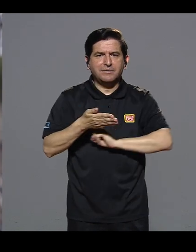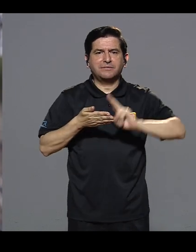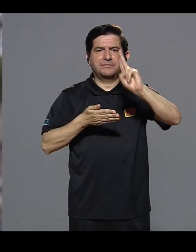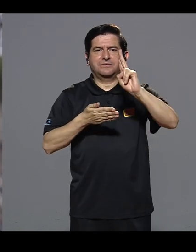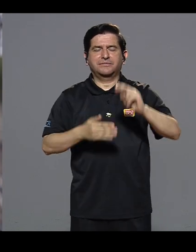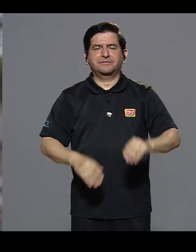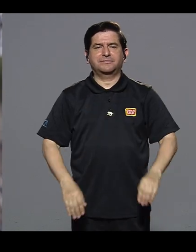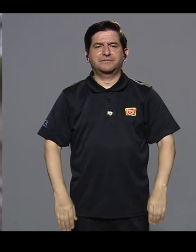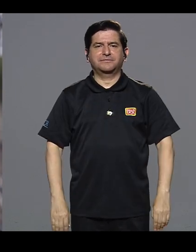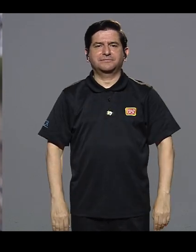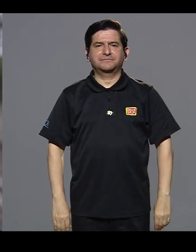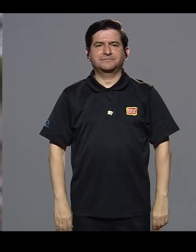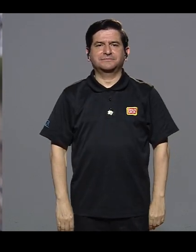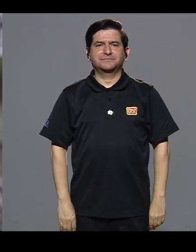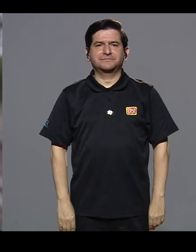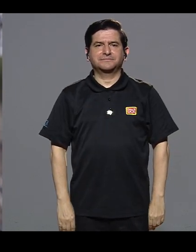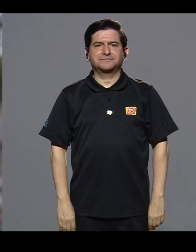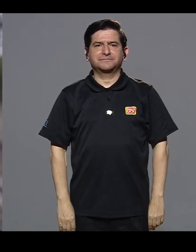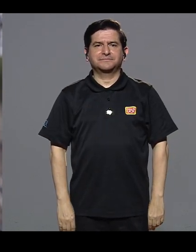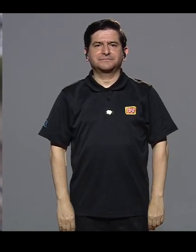brindar a la comunidad universitaria.